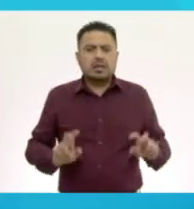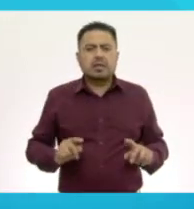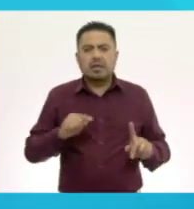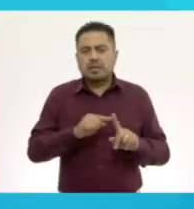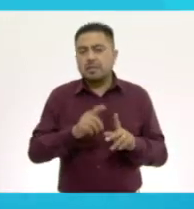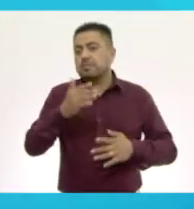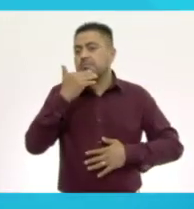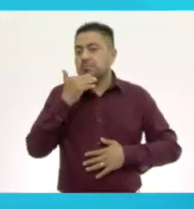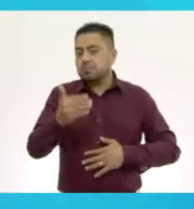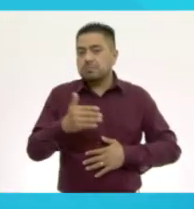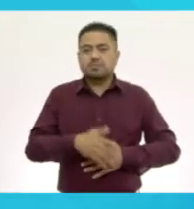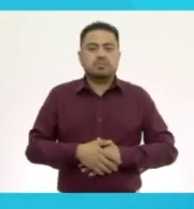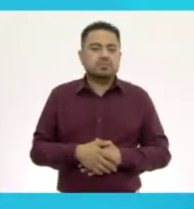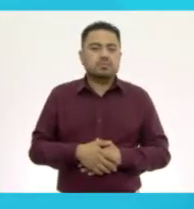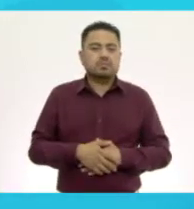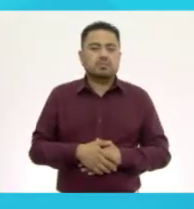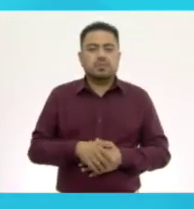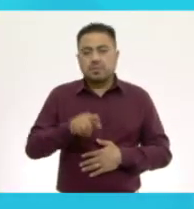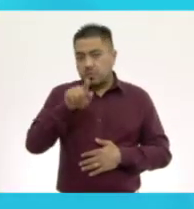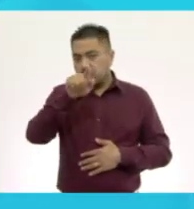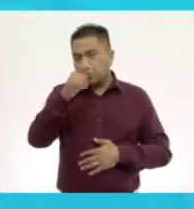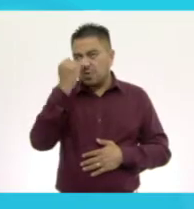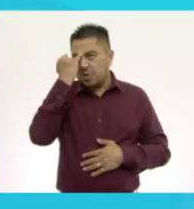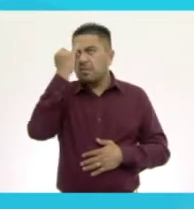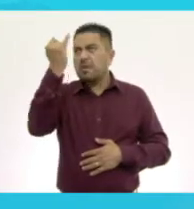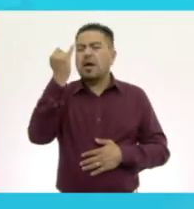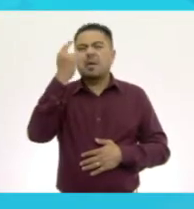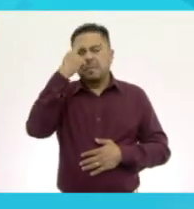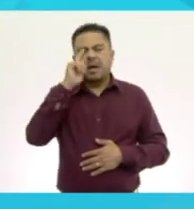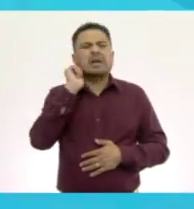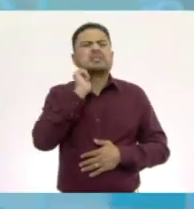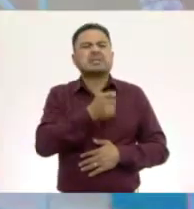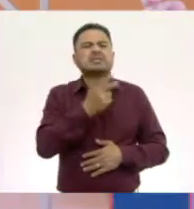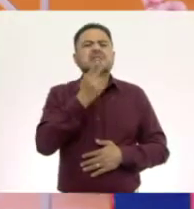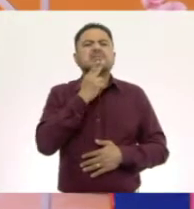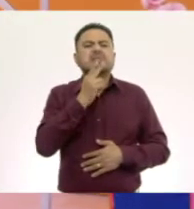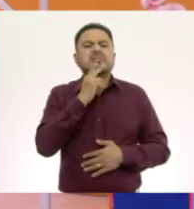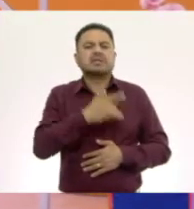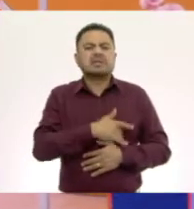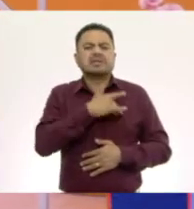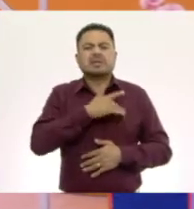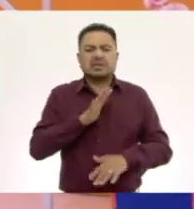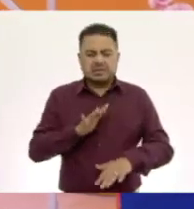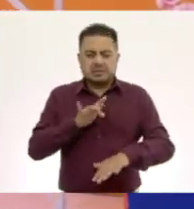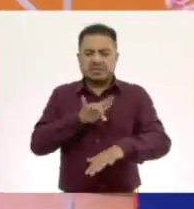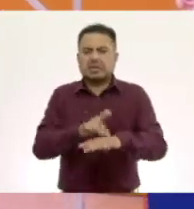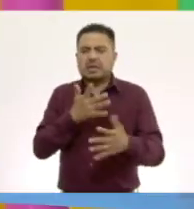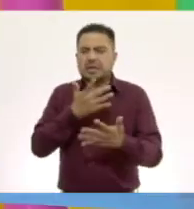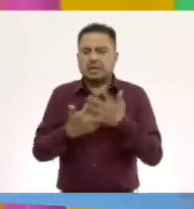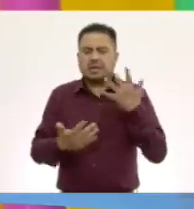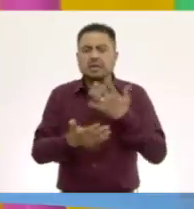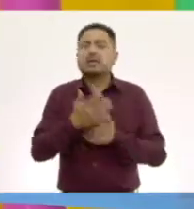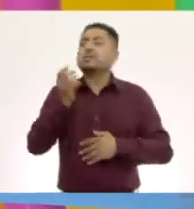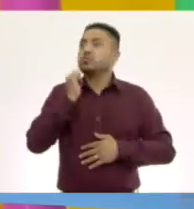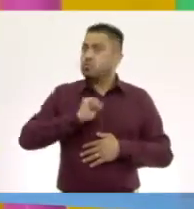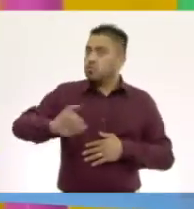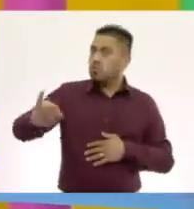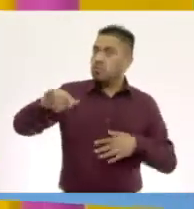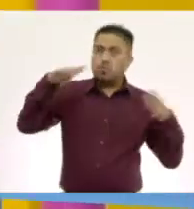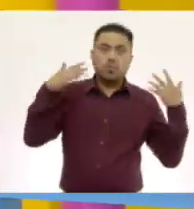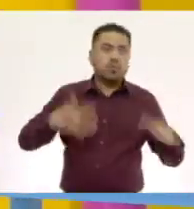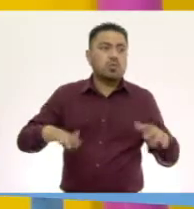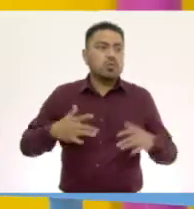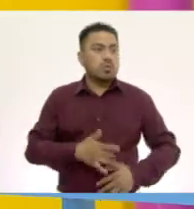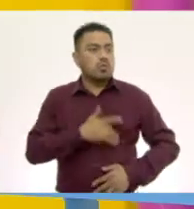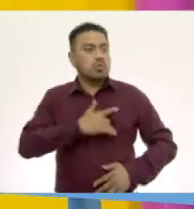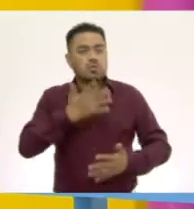Muy bien. ¿Tú te imaginas para qué nos sirve el sentido del tacto? Sí. El sentido